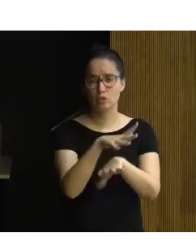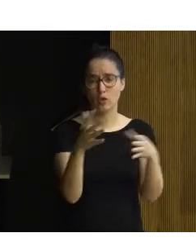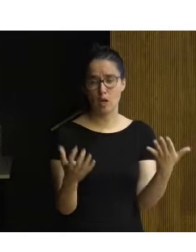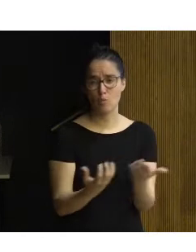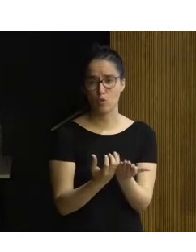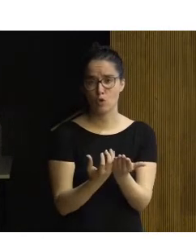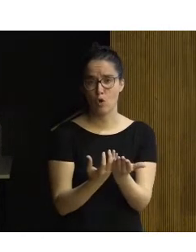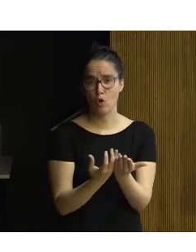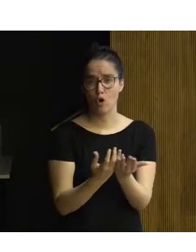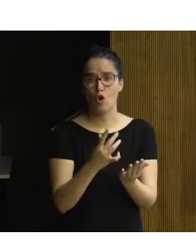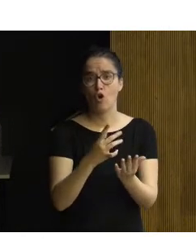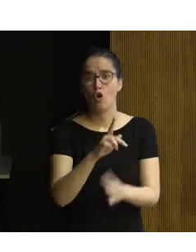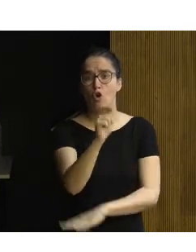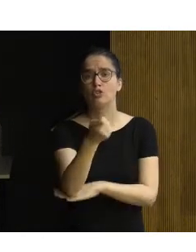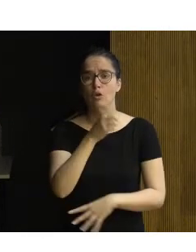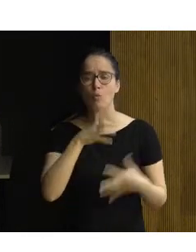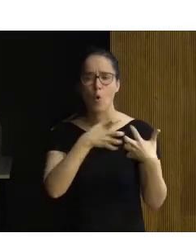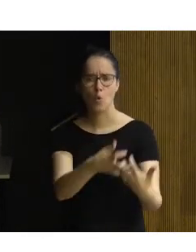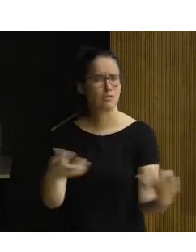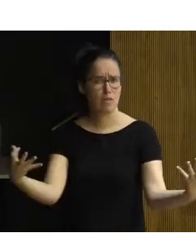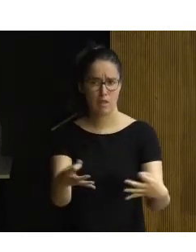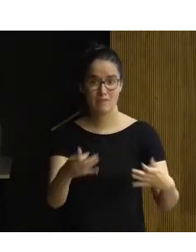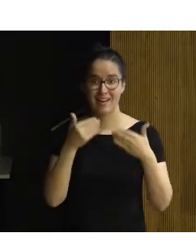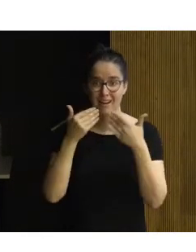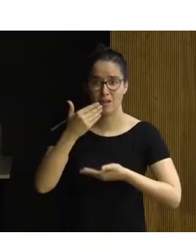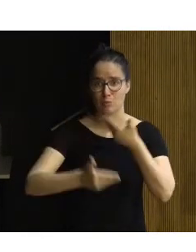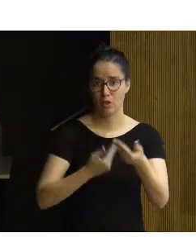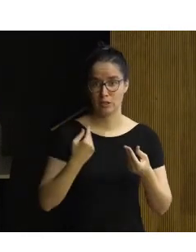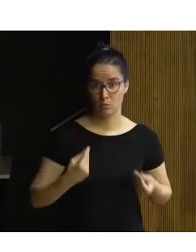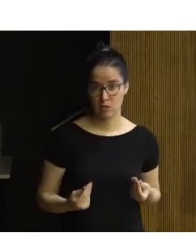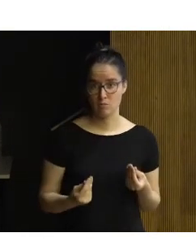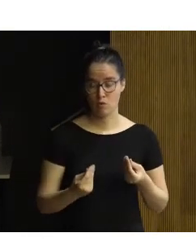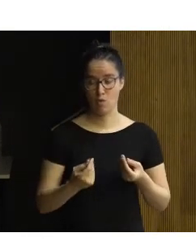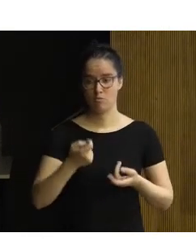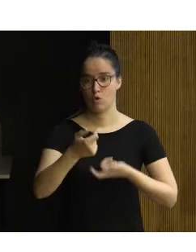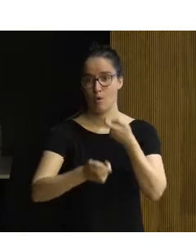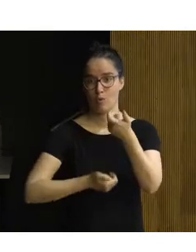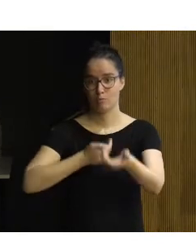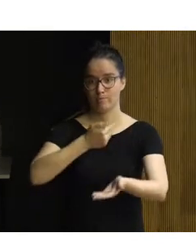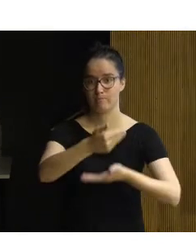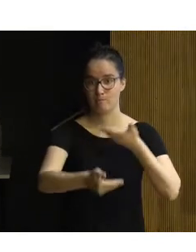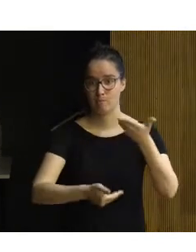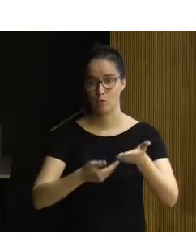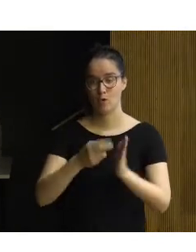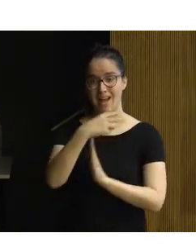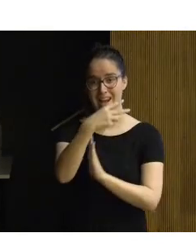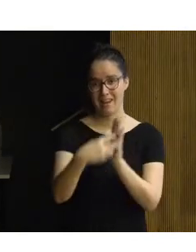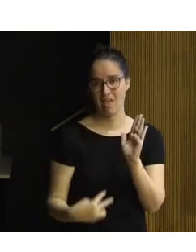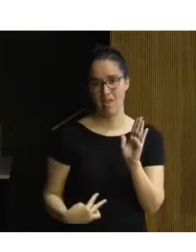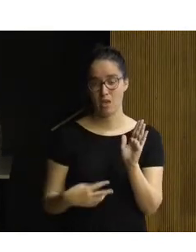adquirido mediante la lucha. Y gracias a ese proceso, pues se ha podido ir a avanzar. Pero yo les voy a leer un